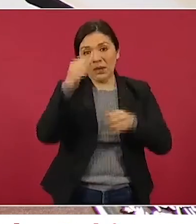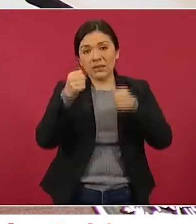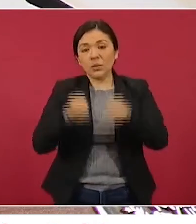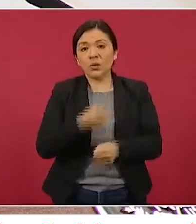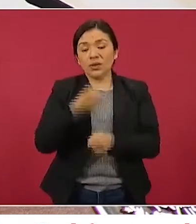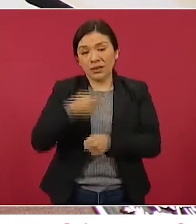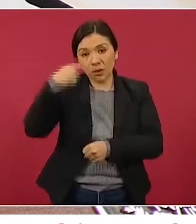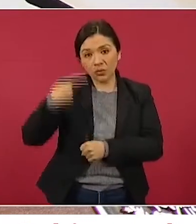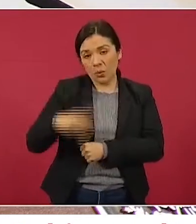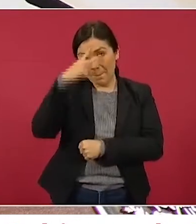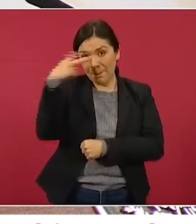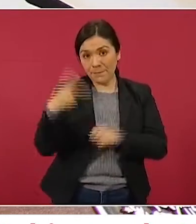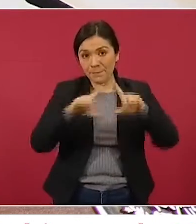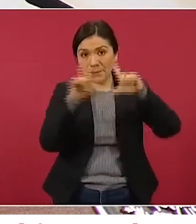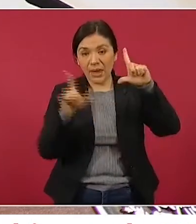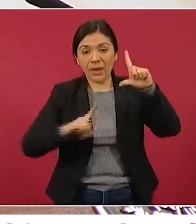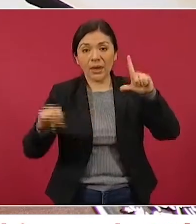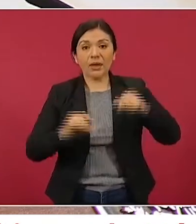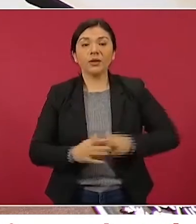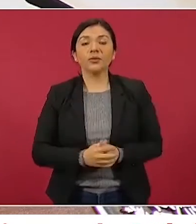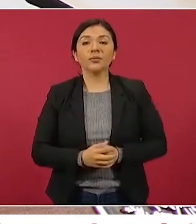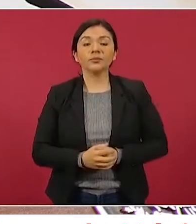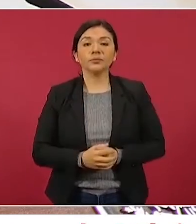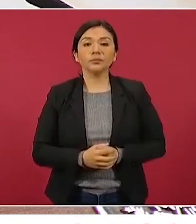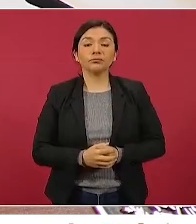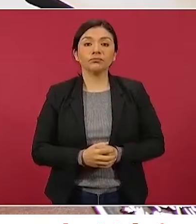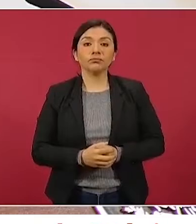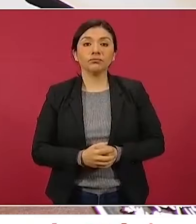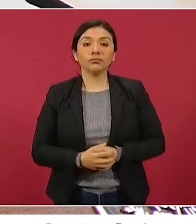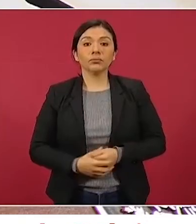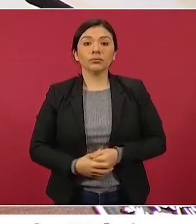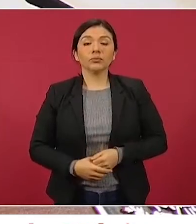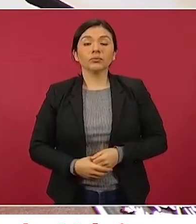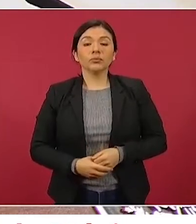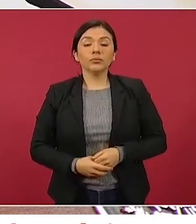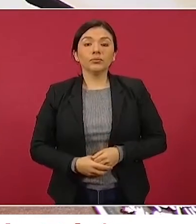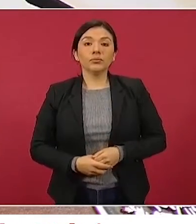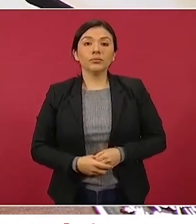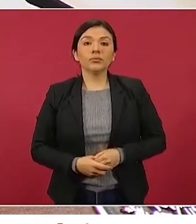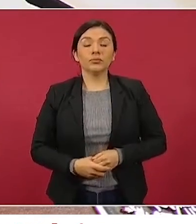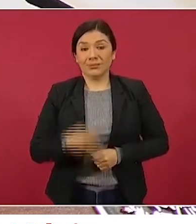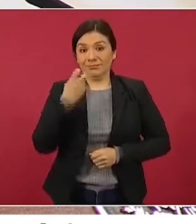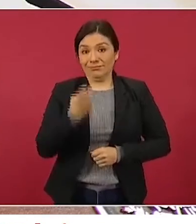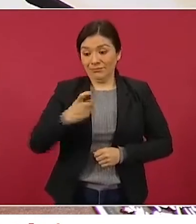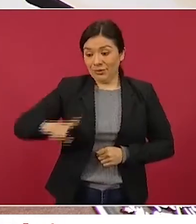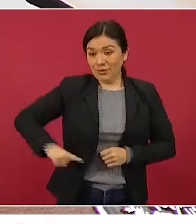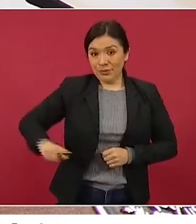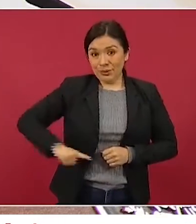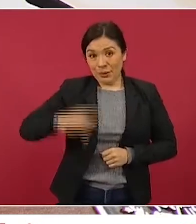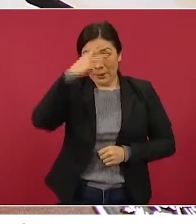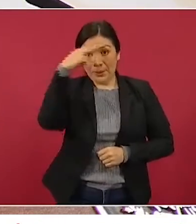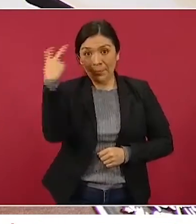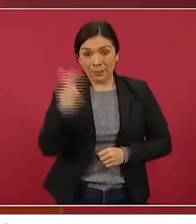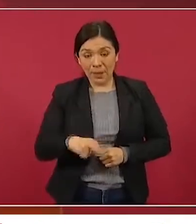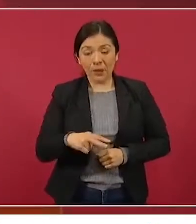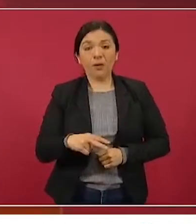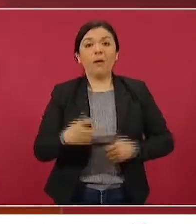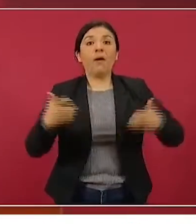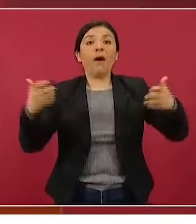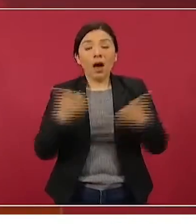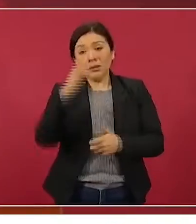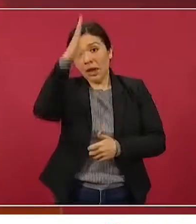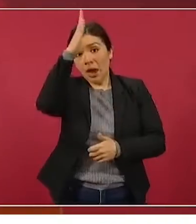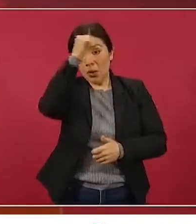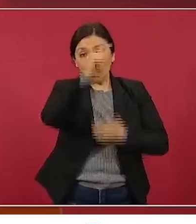México. Desde el Gobierno de México, todos los actos al margen a la